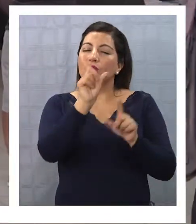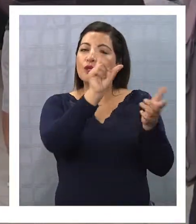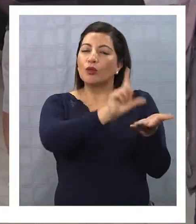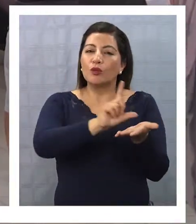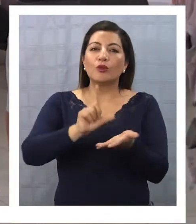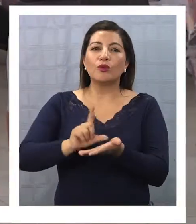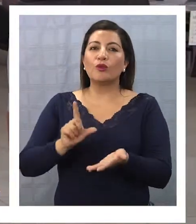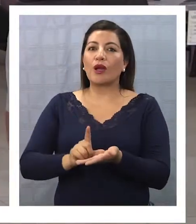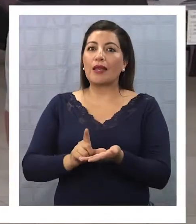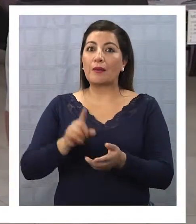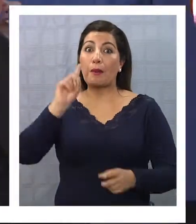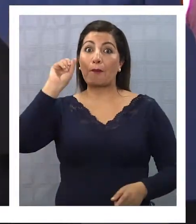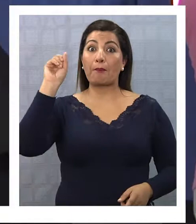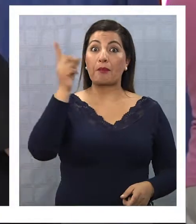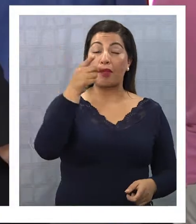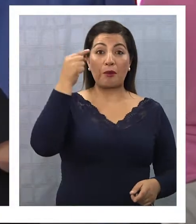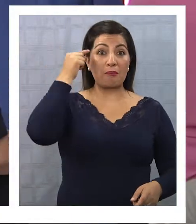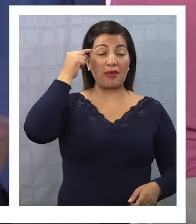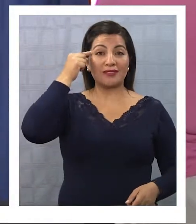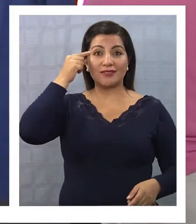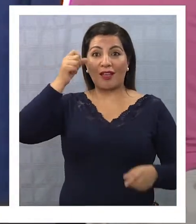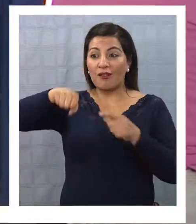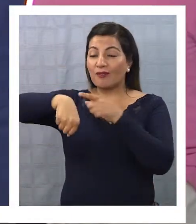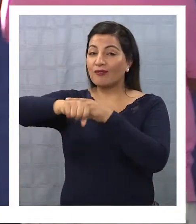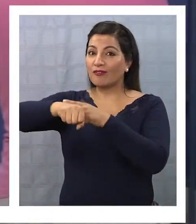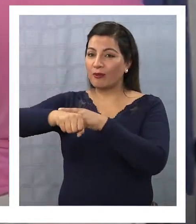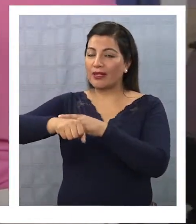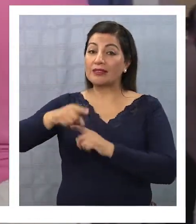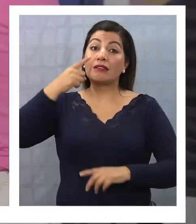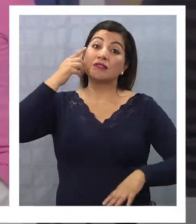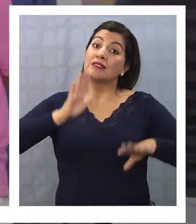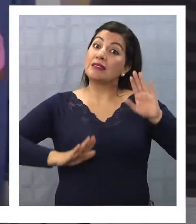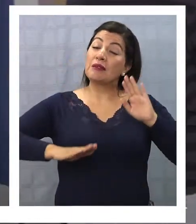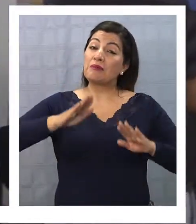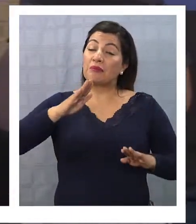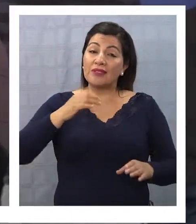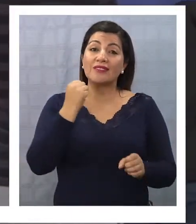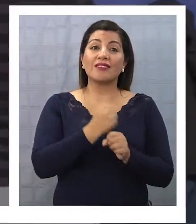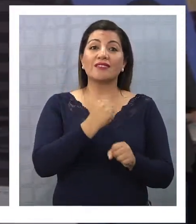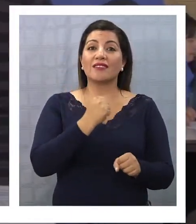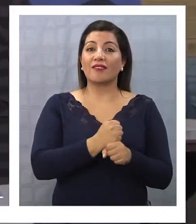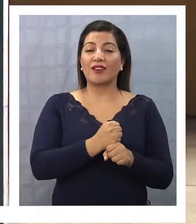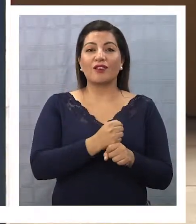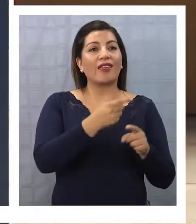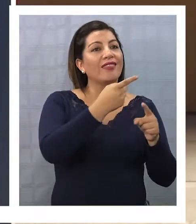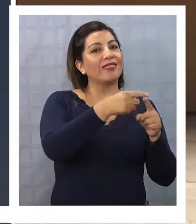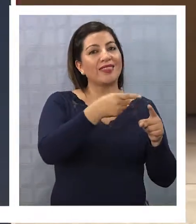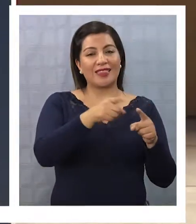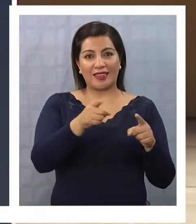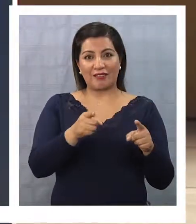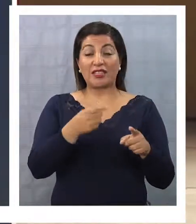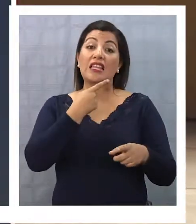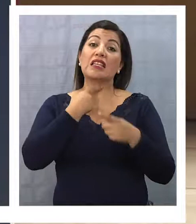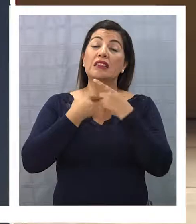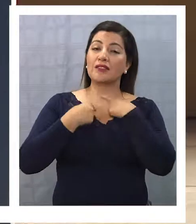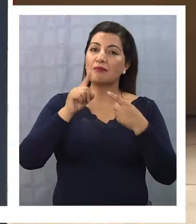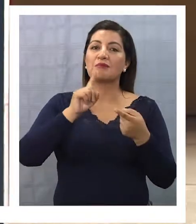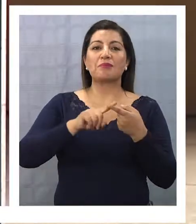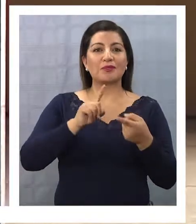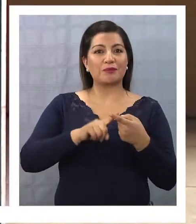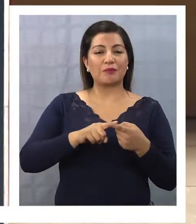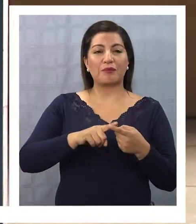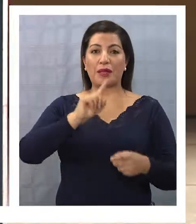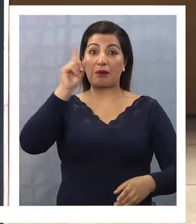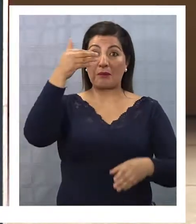prioricen el fútbol, por lo que dependerá del trabajo de los activistas de cada colectividad y el interés personal para que las